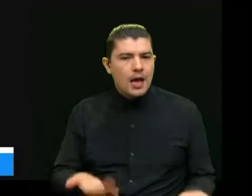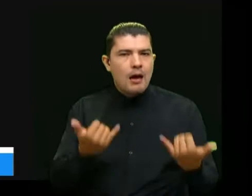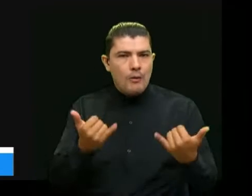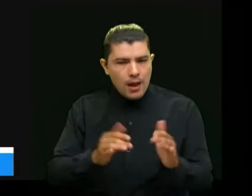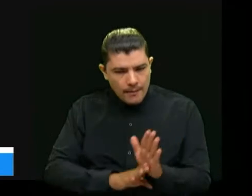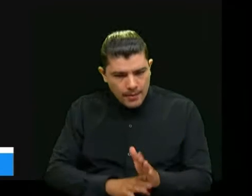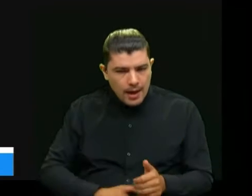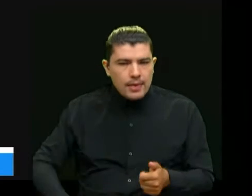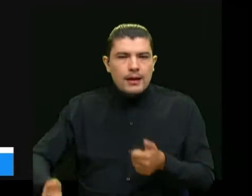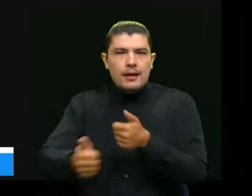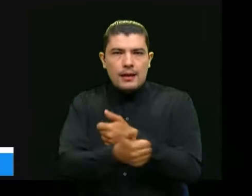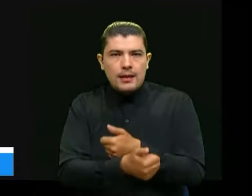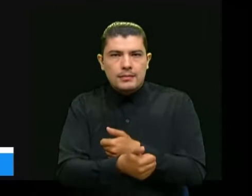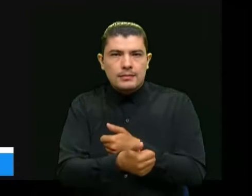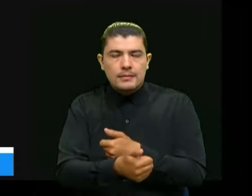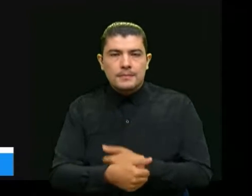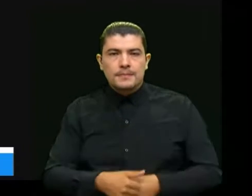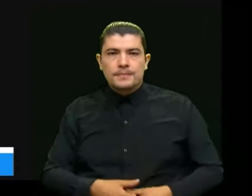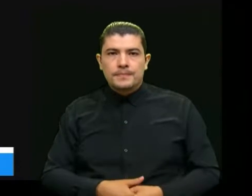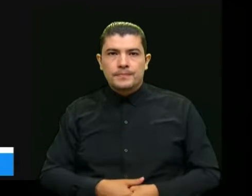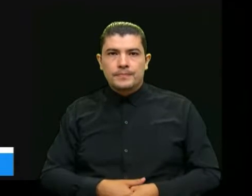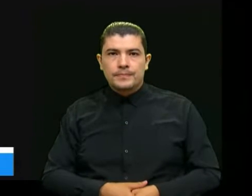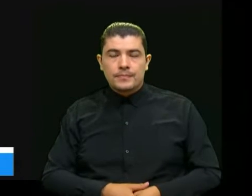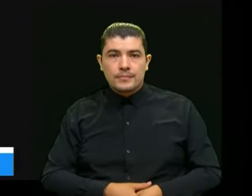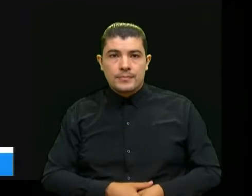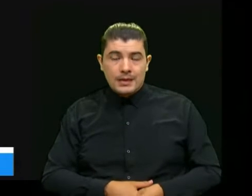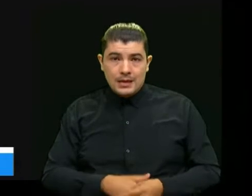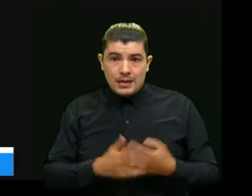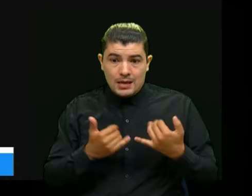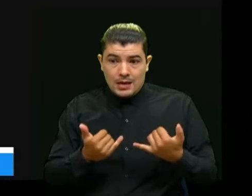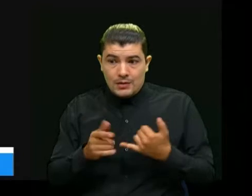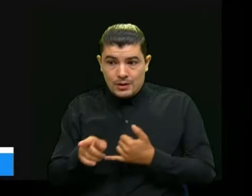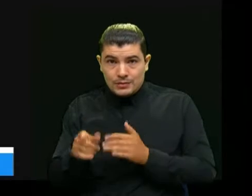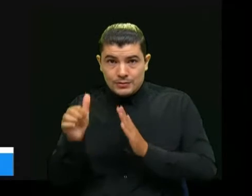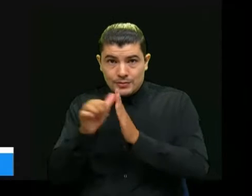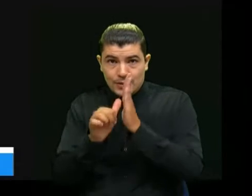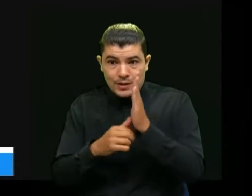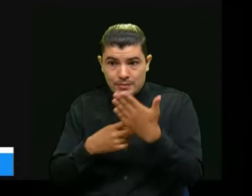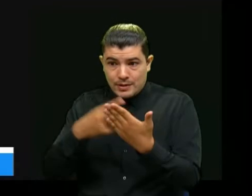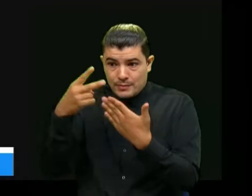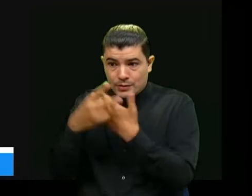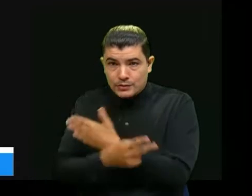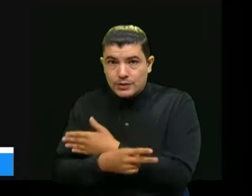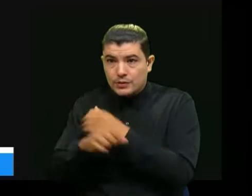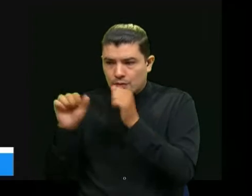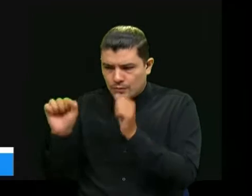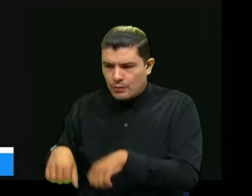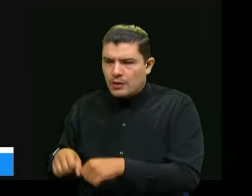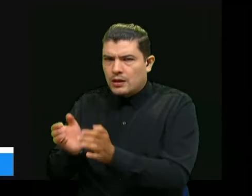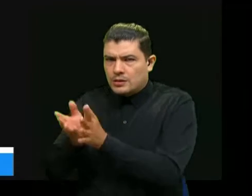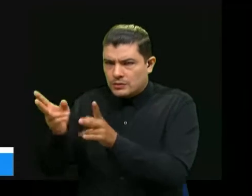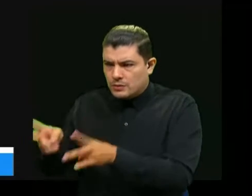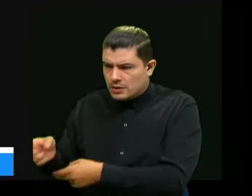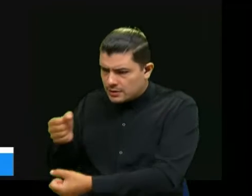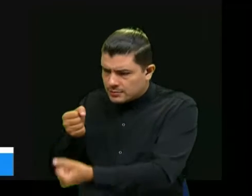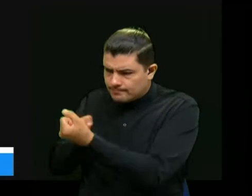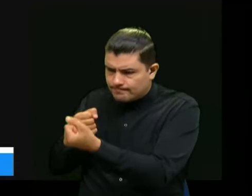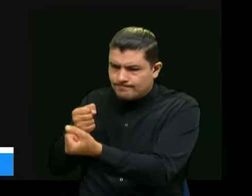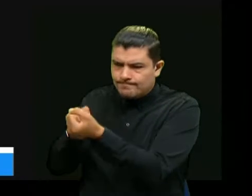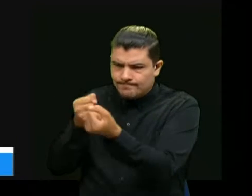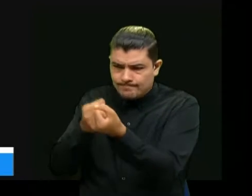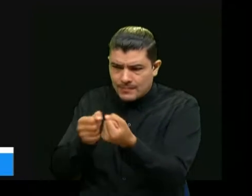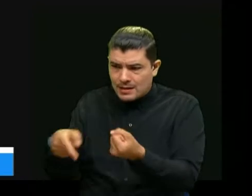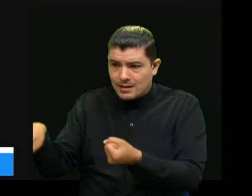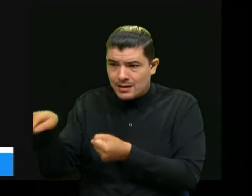y W Radio y ahí estamos pudiendo retener y apoyar a muchos estudiantes que